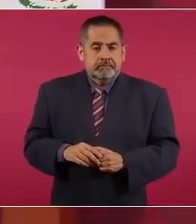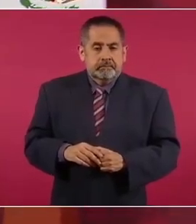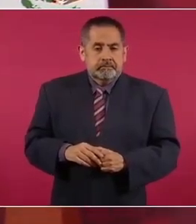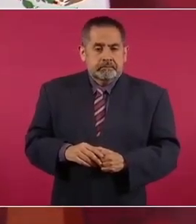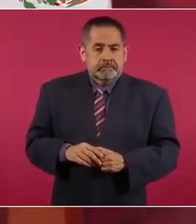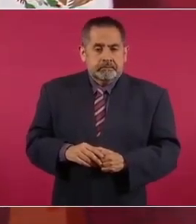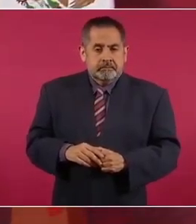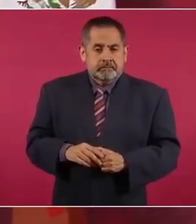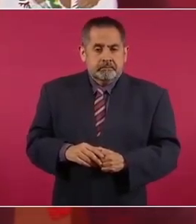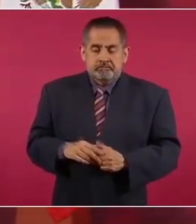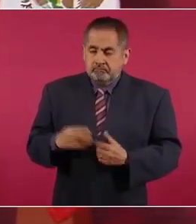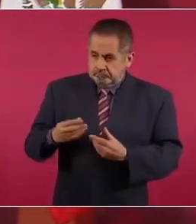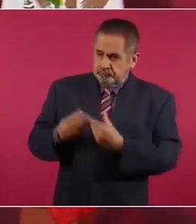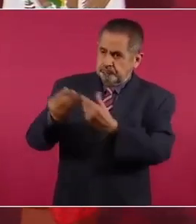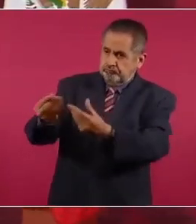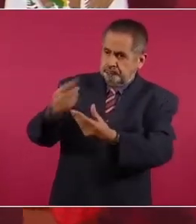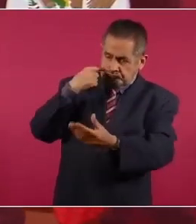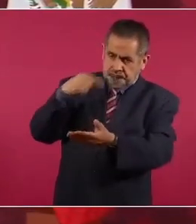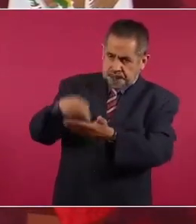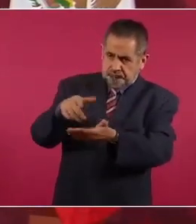le aportamos